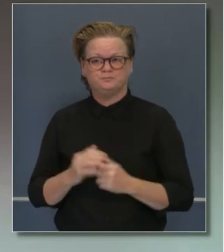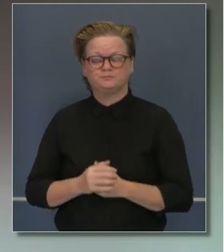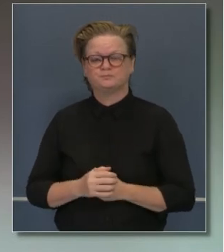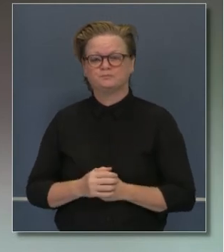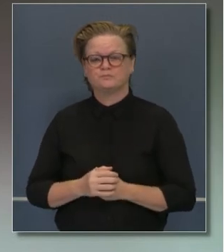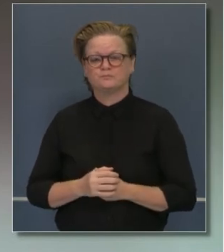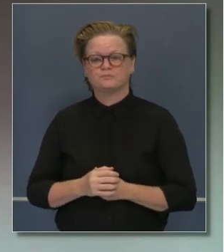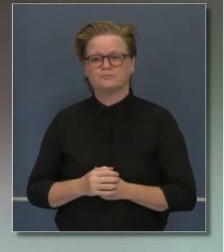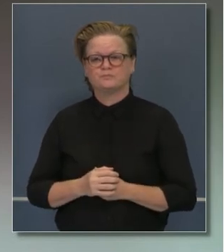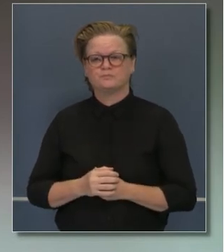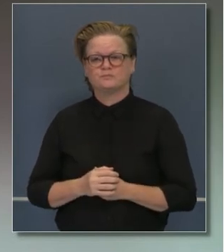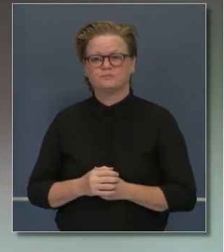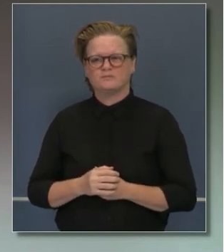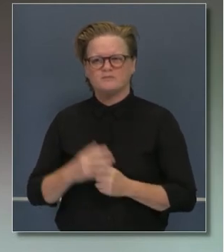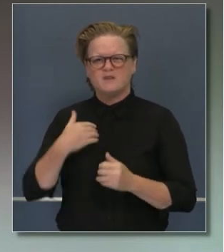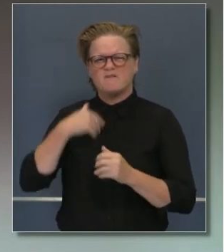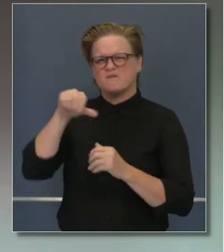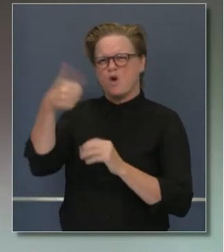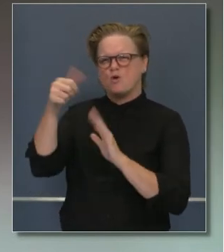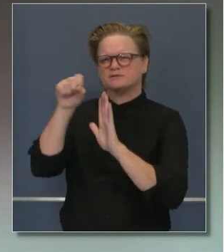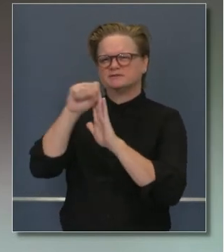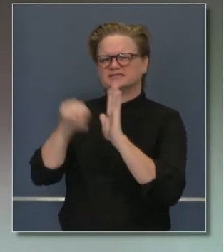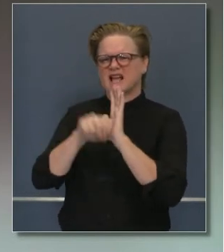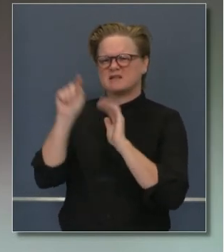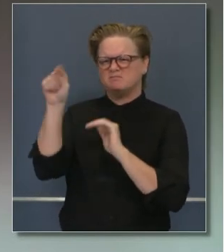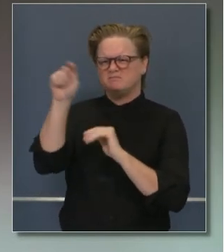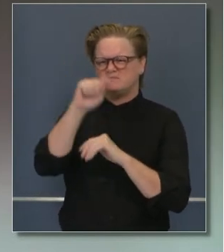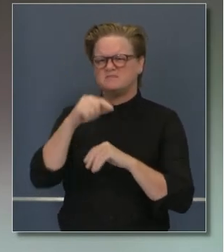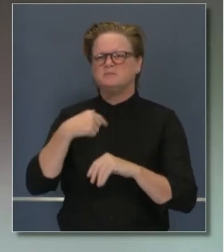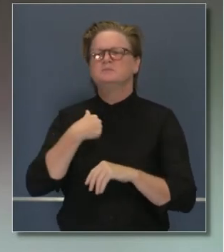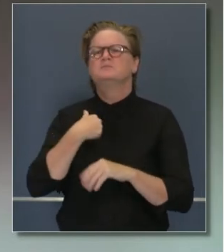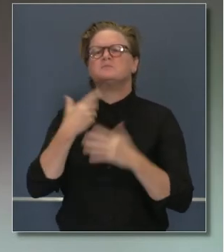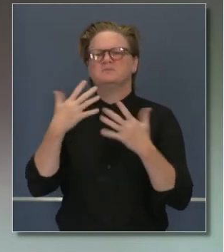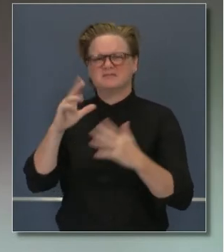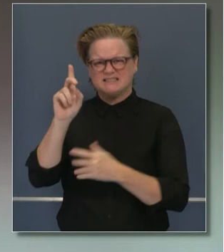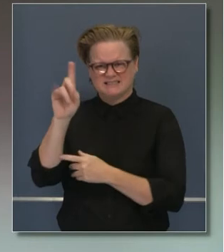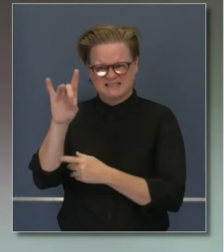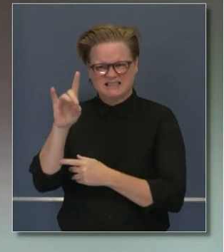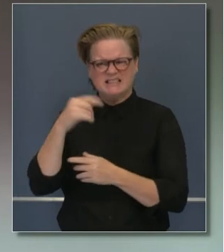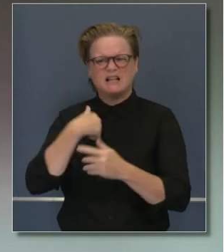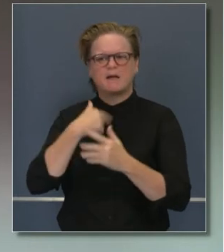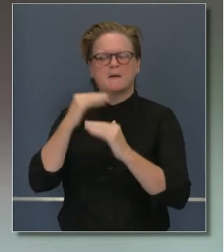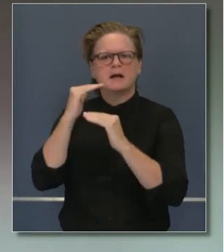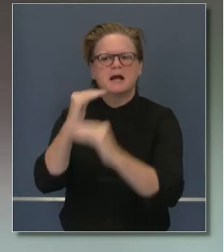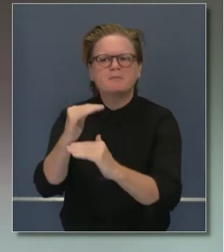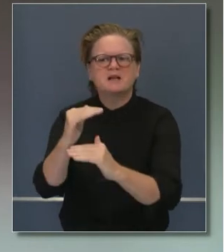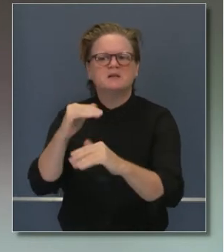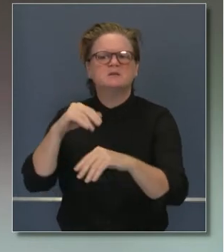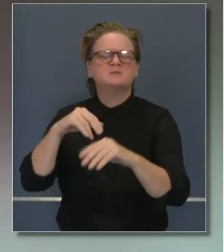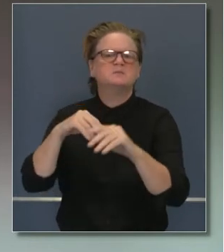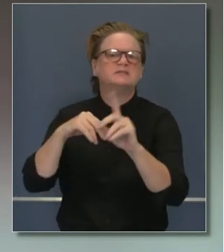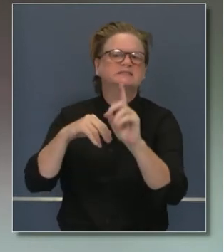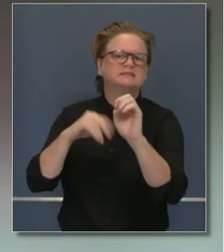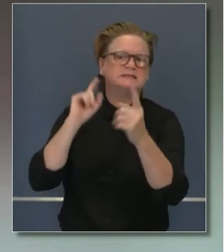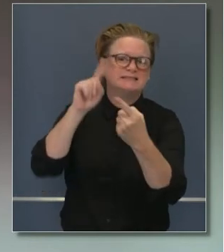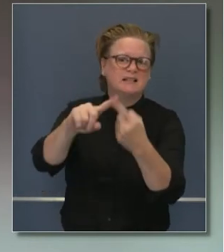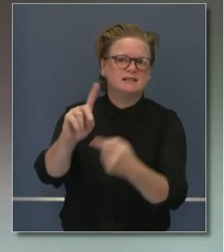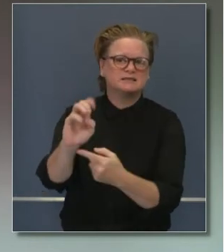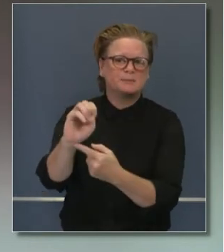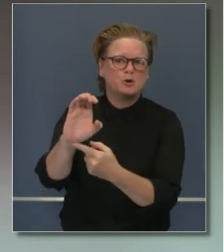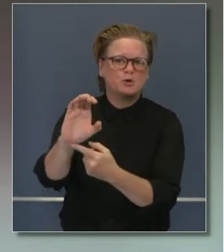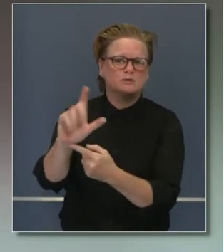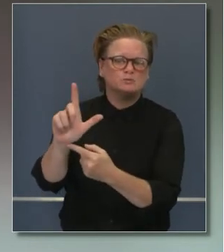a como lo hicieron otros estados con el toque de queda, nosotros le llamamos orden limitada de quedarse en casa